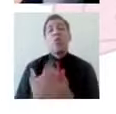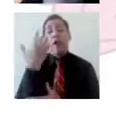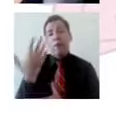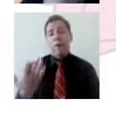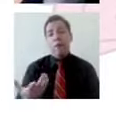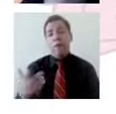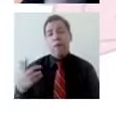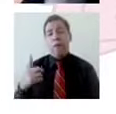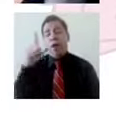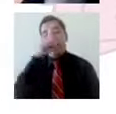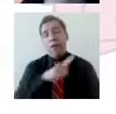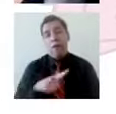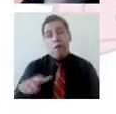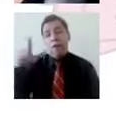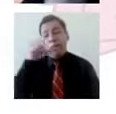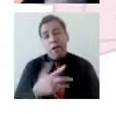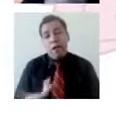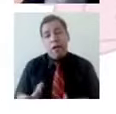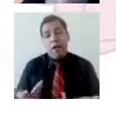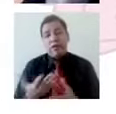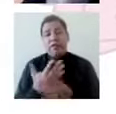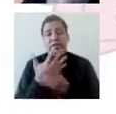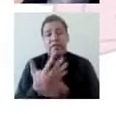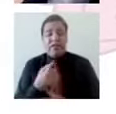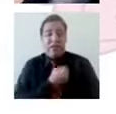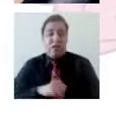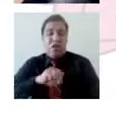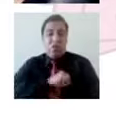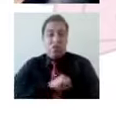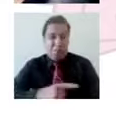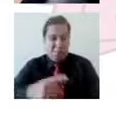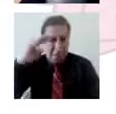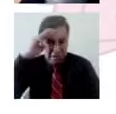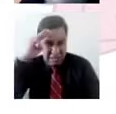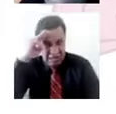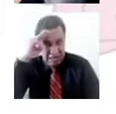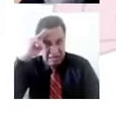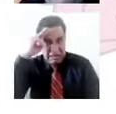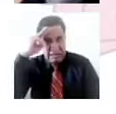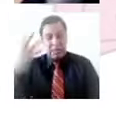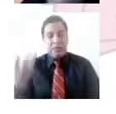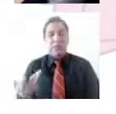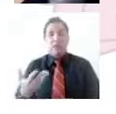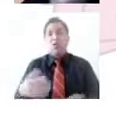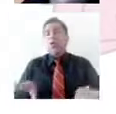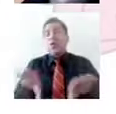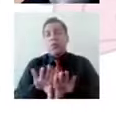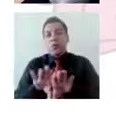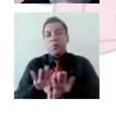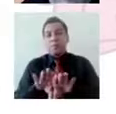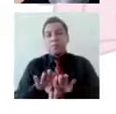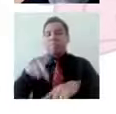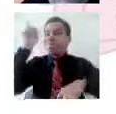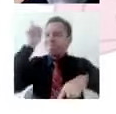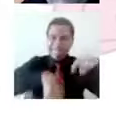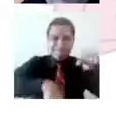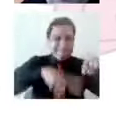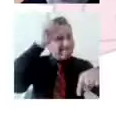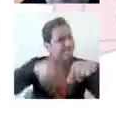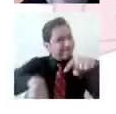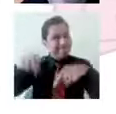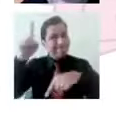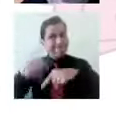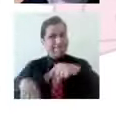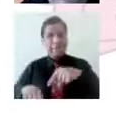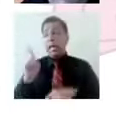en esta parte de la salud mental y principalmente de la parte de trabajo social clínico, pues es quitar esas categorías de bueno y